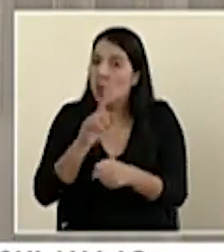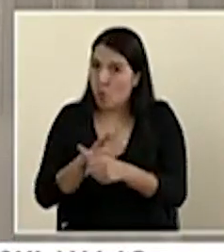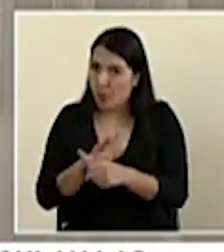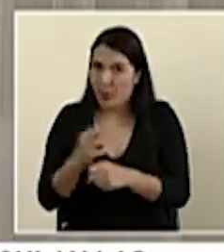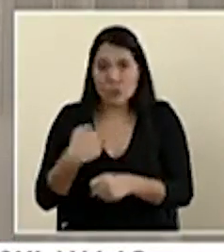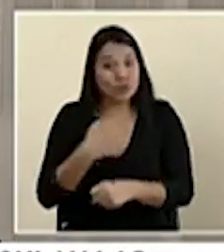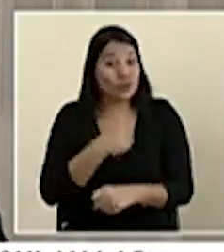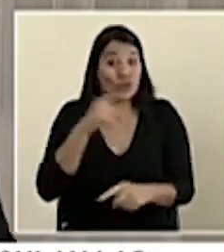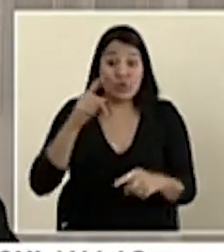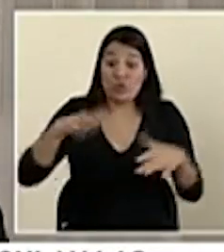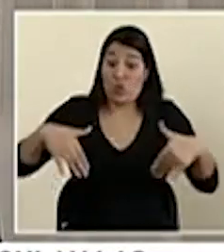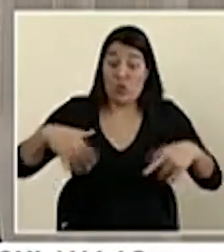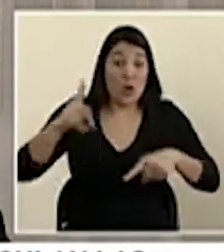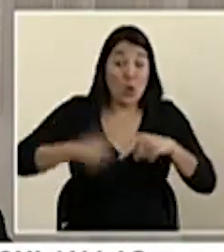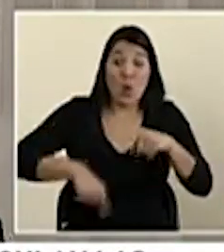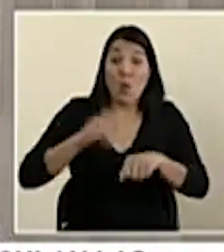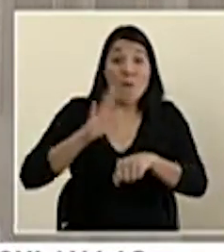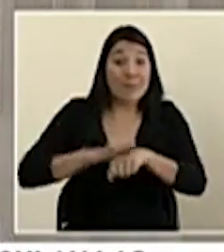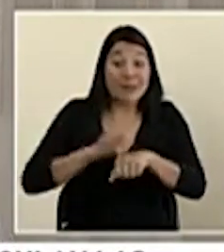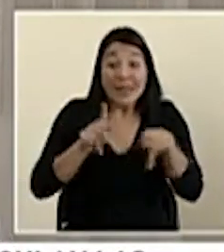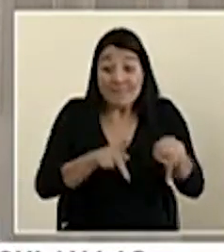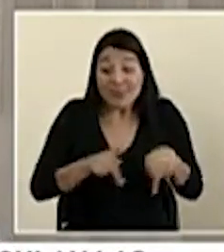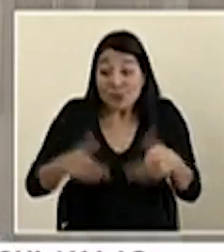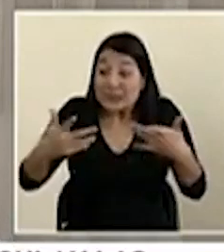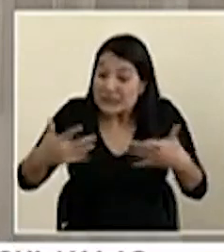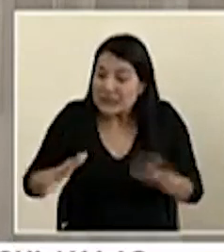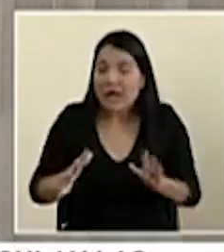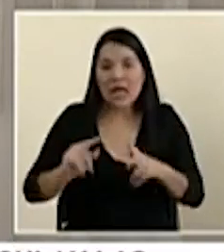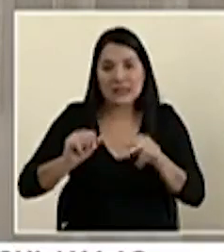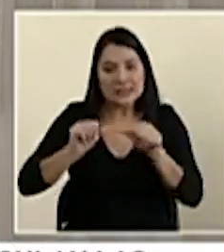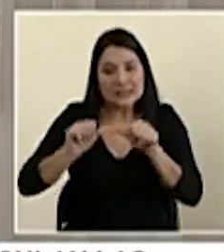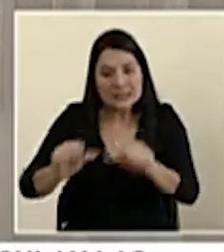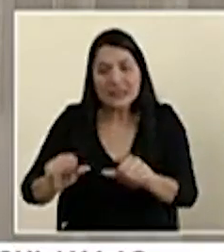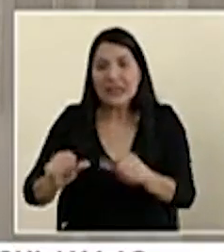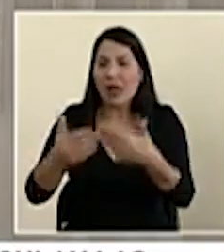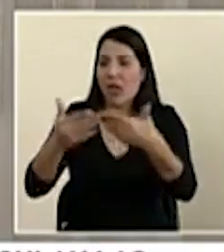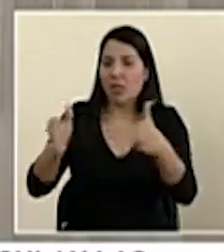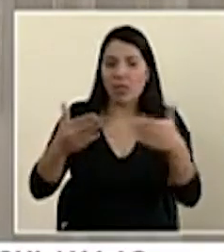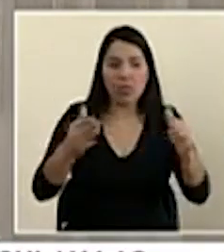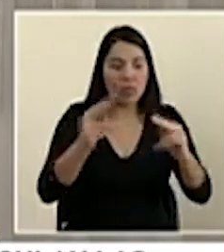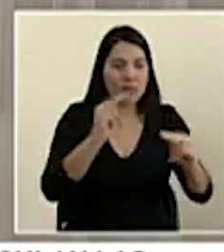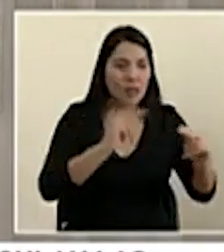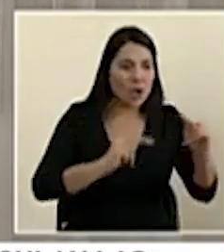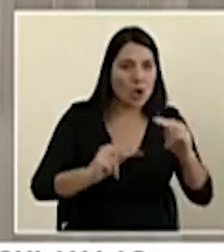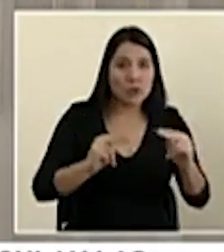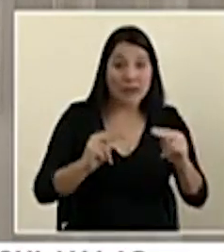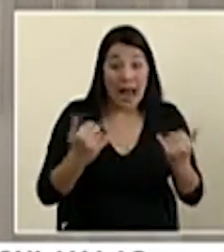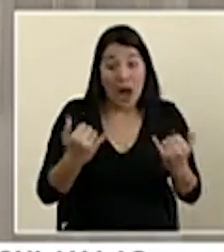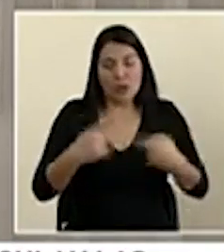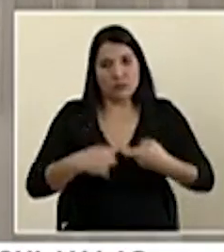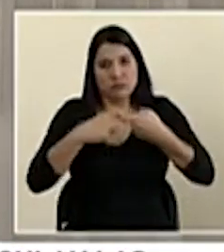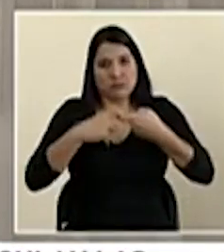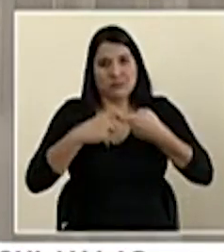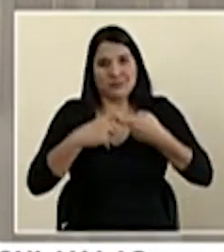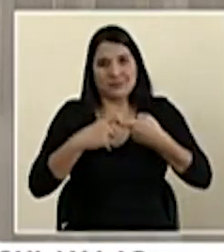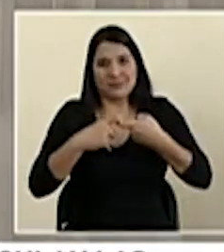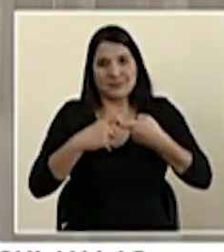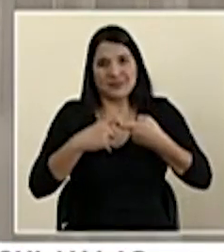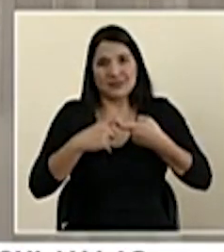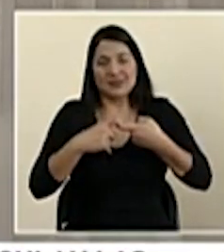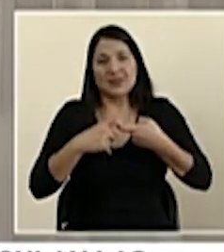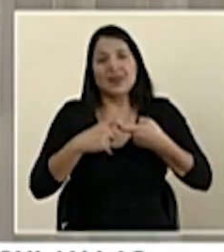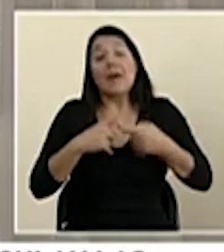empiece a retomar acciones o funciones que han sido parcialmente suspendidas o del todo suspendidas si no se están